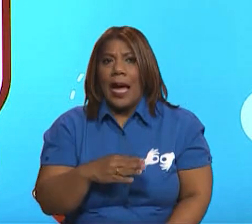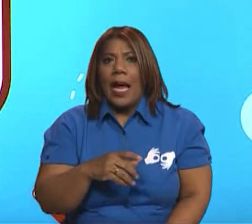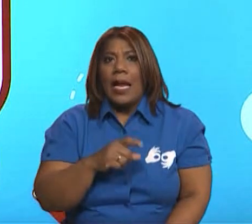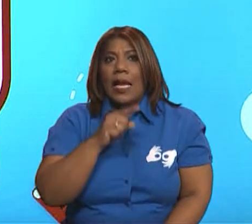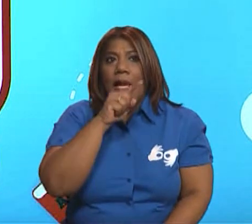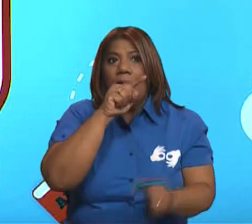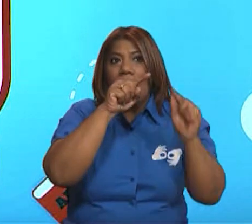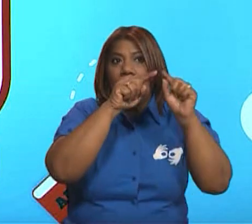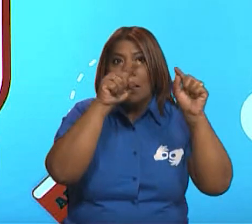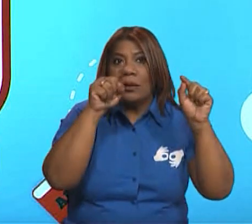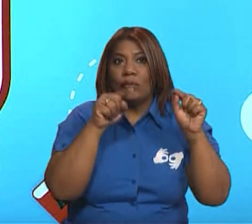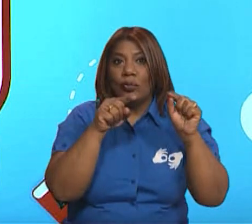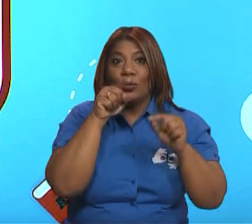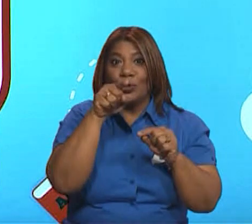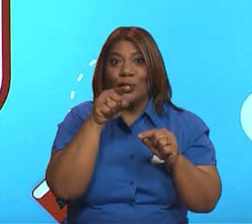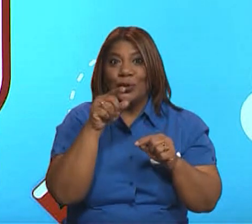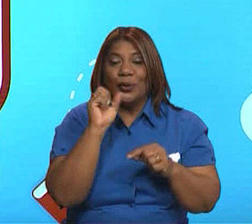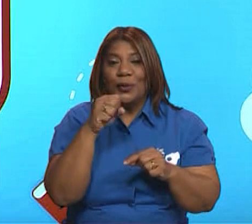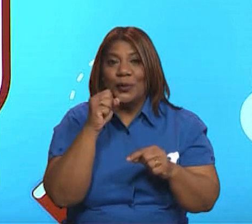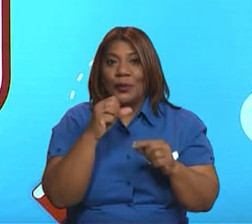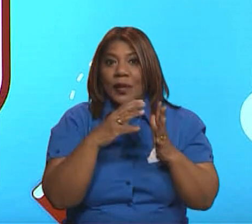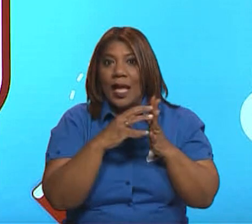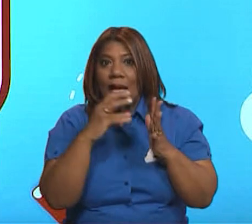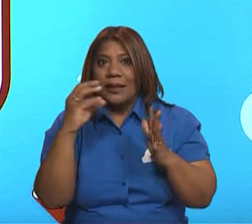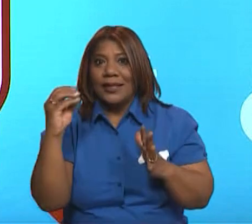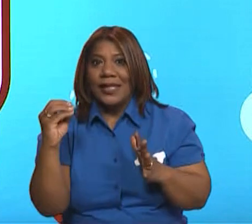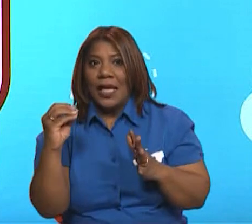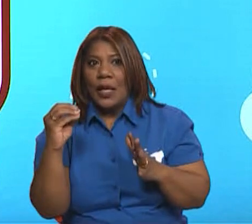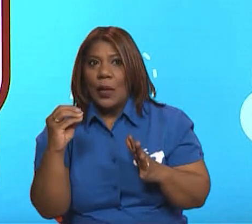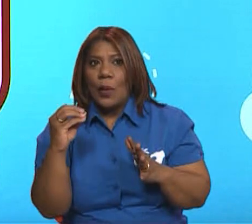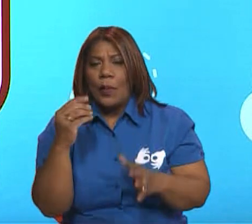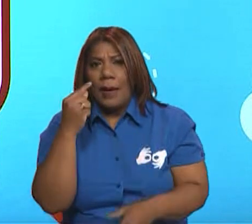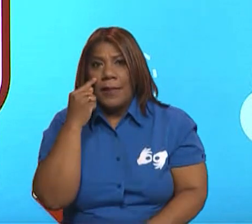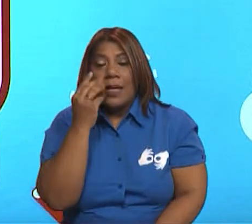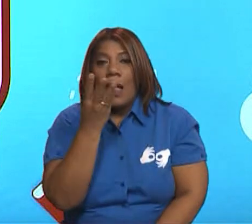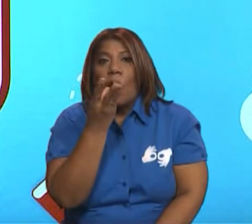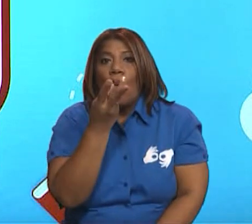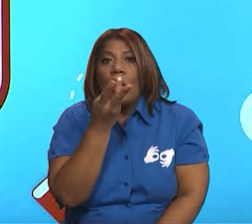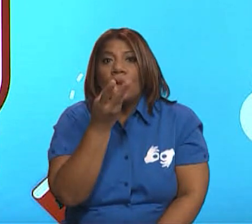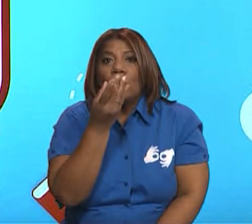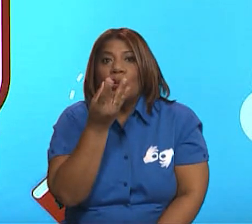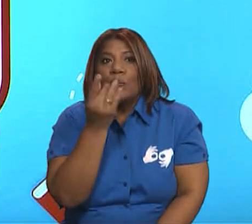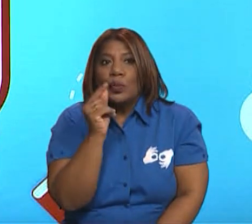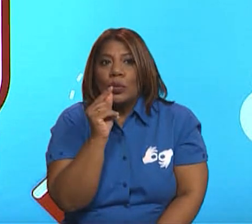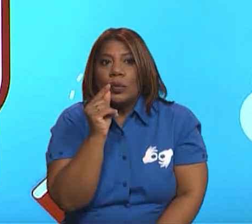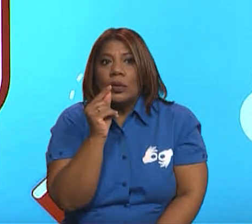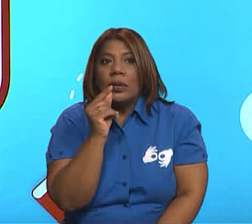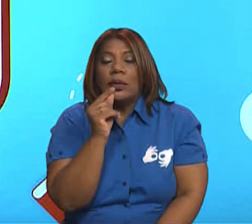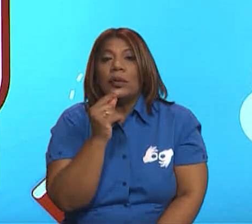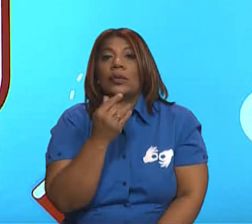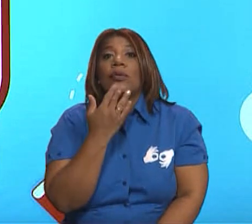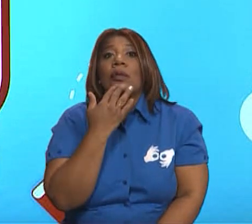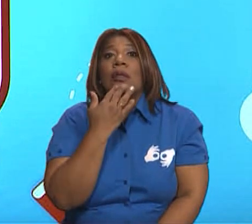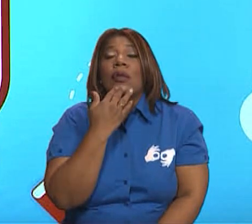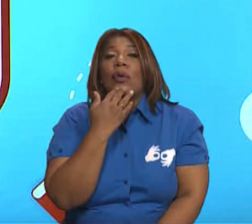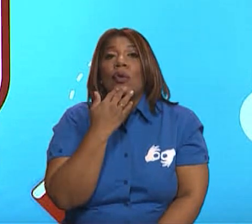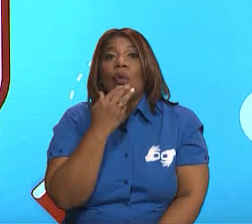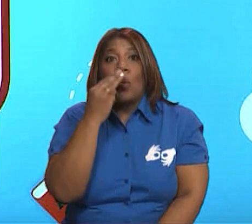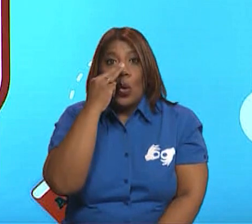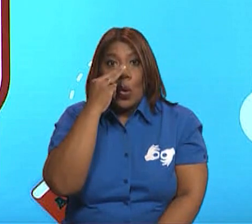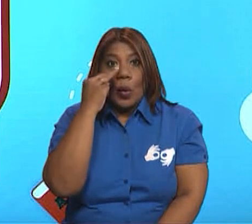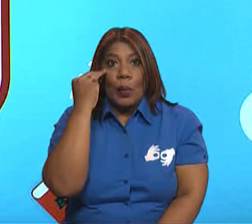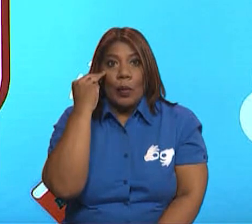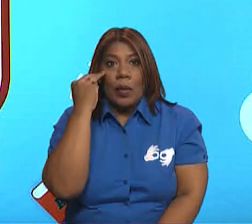Puedes en casa hacer las copias. Porque él tenía unas figuras originales en color morado pero